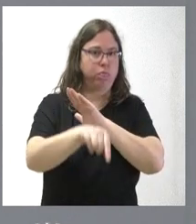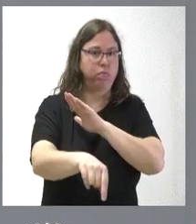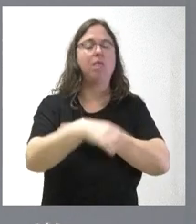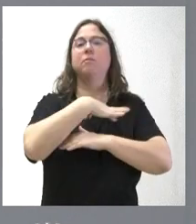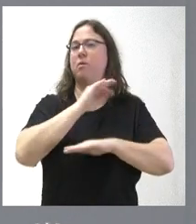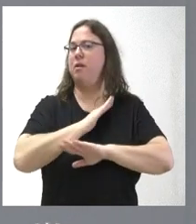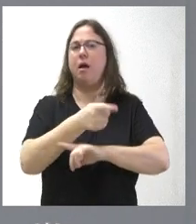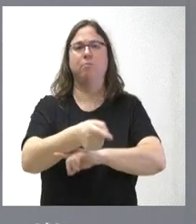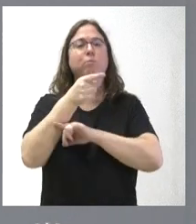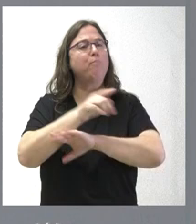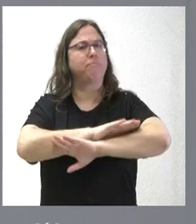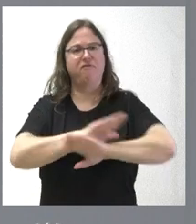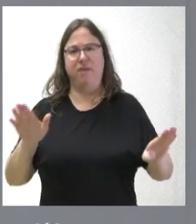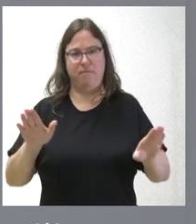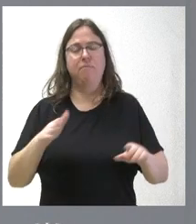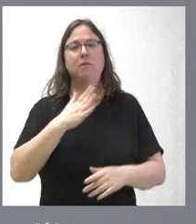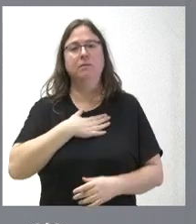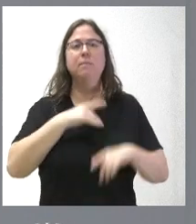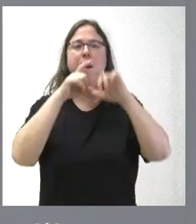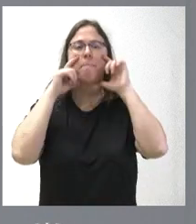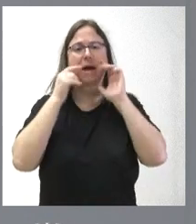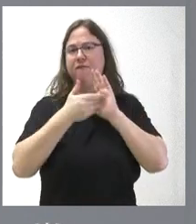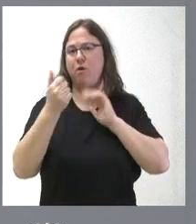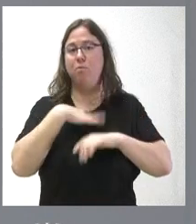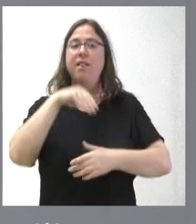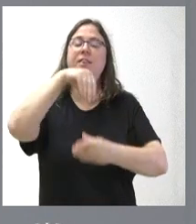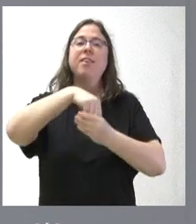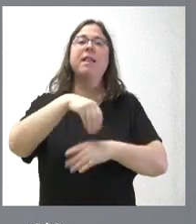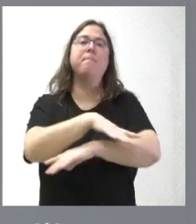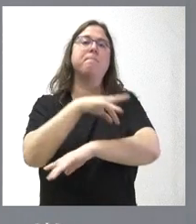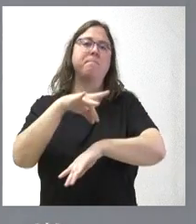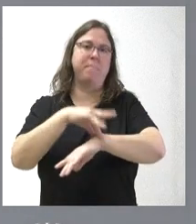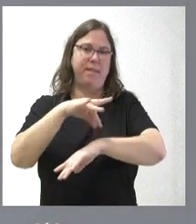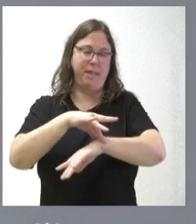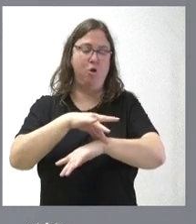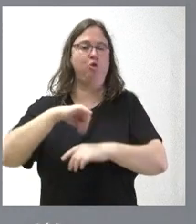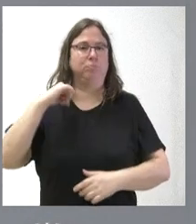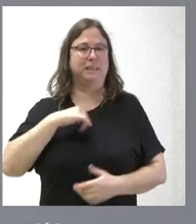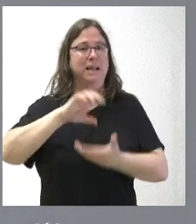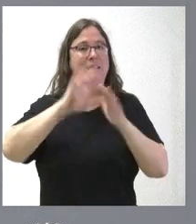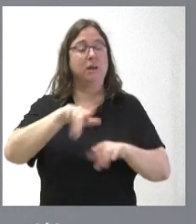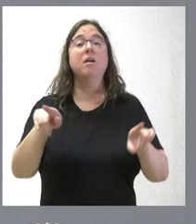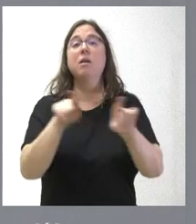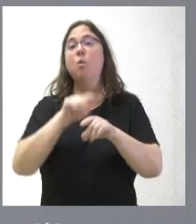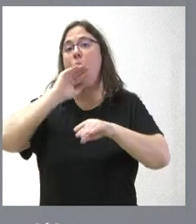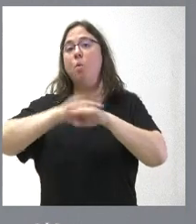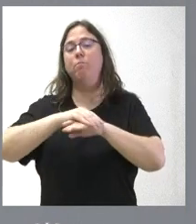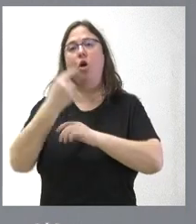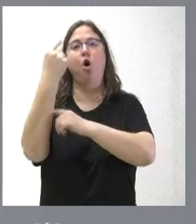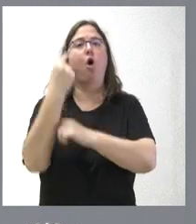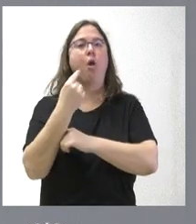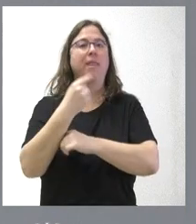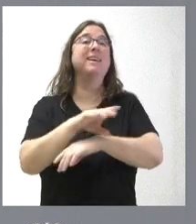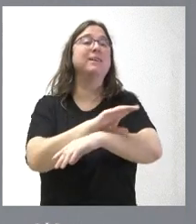no obligatoriedad de la utilización de las mascarillas en los centros sanitarios de Castilla y León conforme a la orden comunicada de la